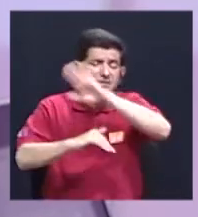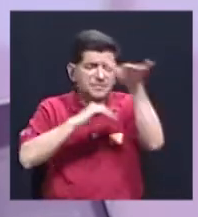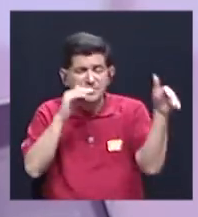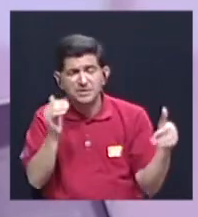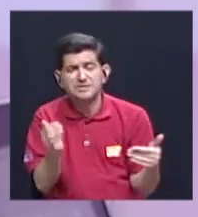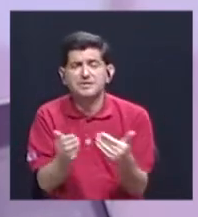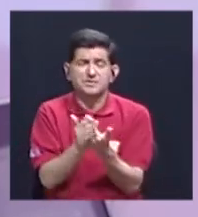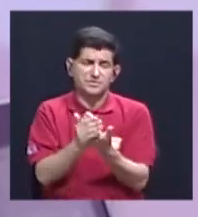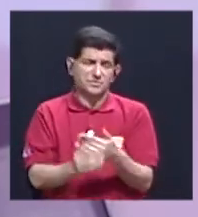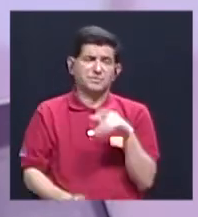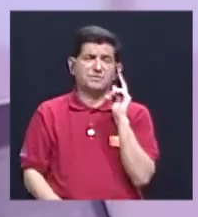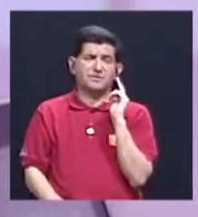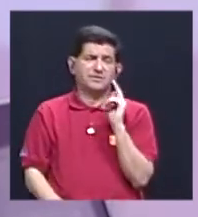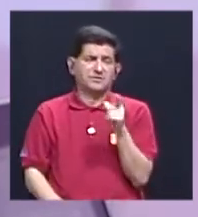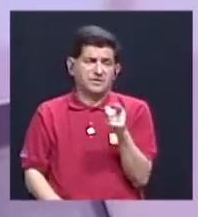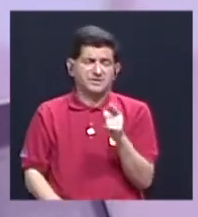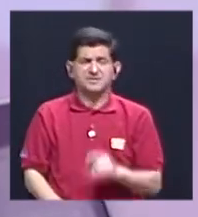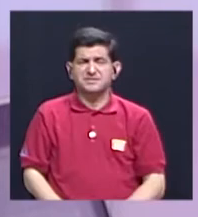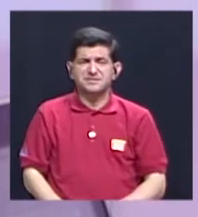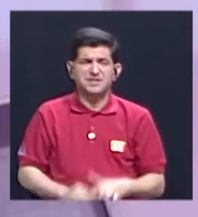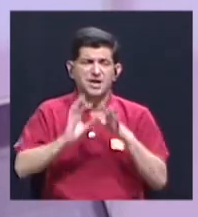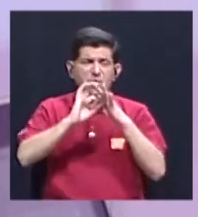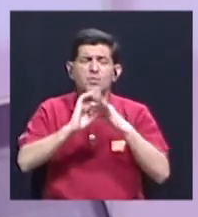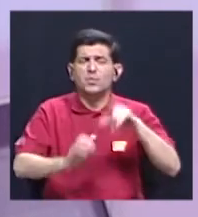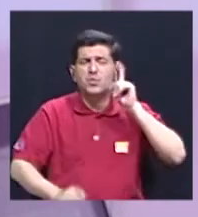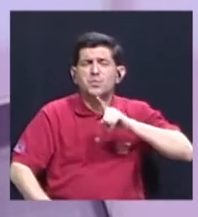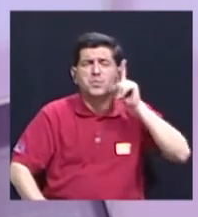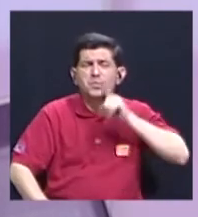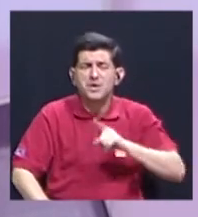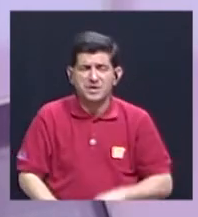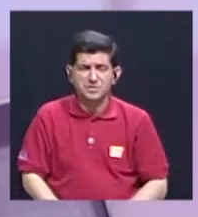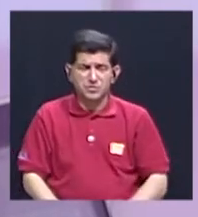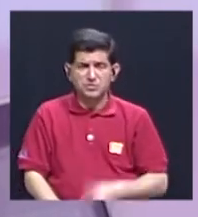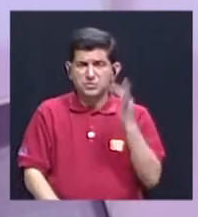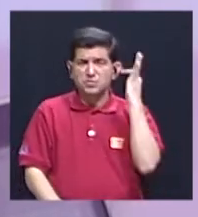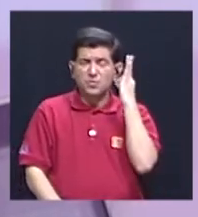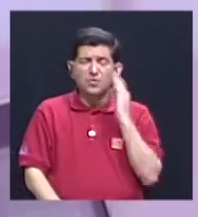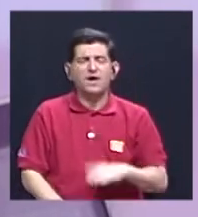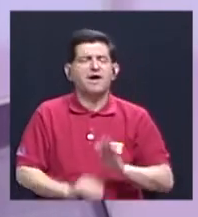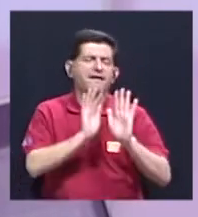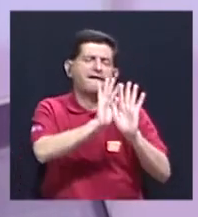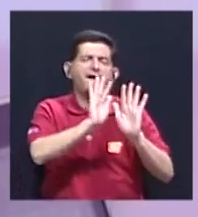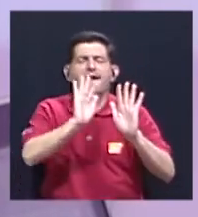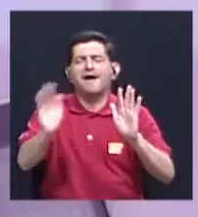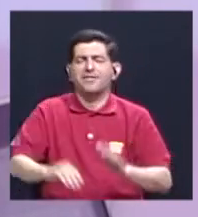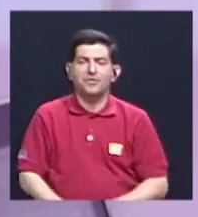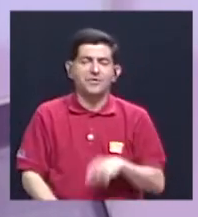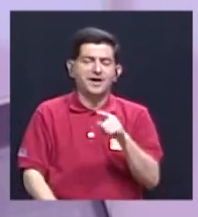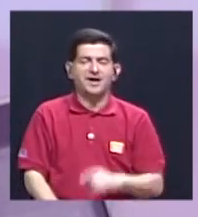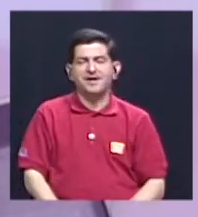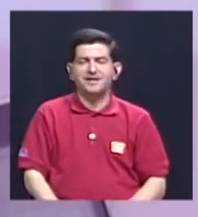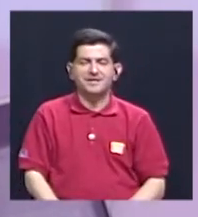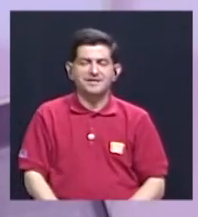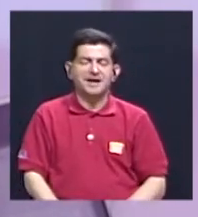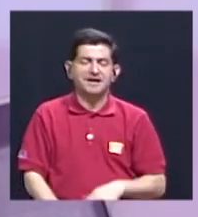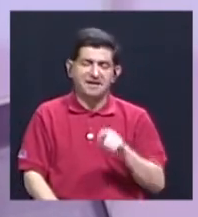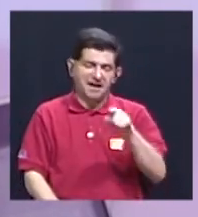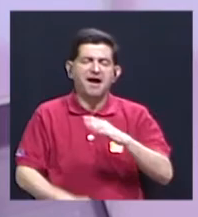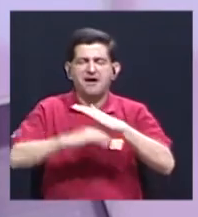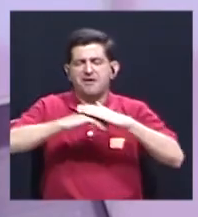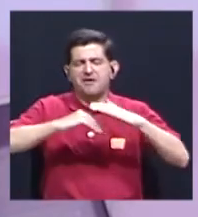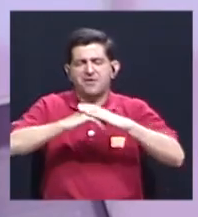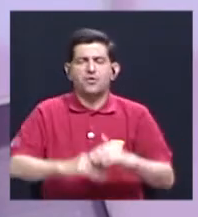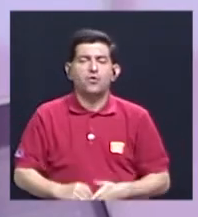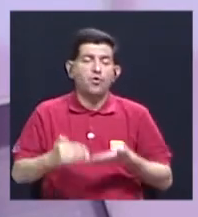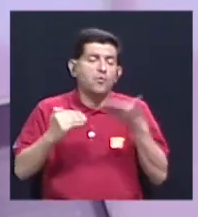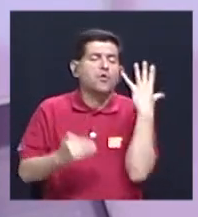conjunto de mitos sobre la mujer adorno, la mujer que tiene que agradar, la mujer que está para